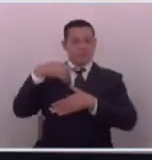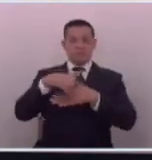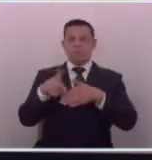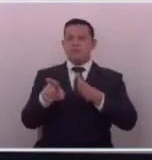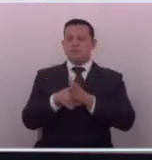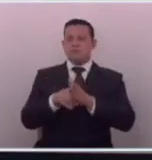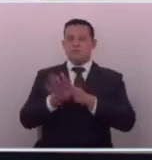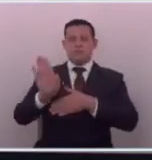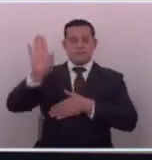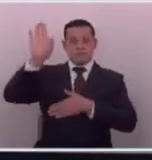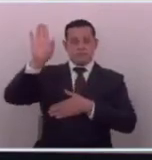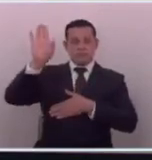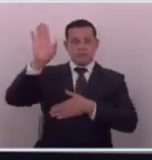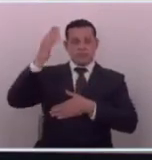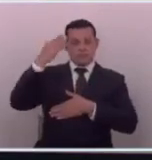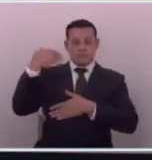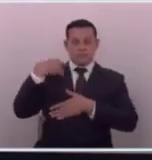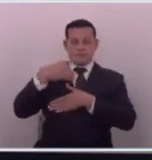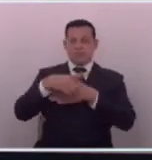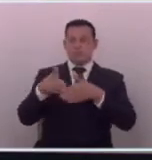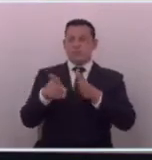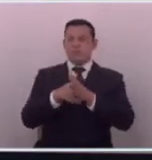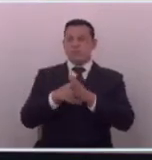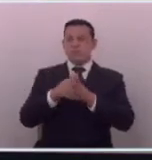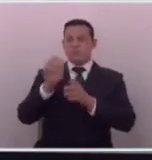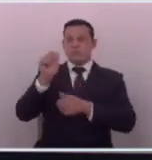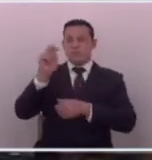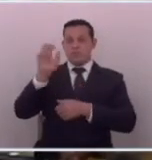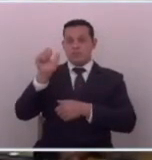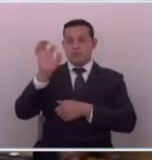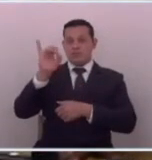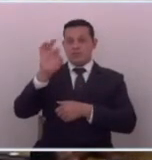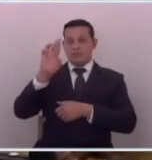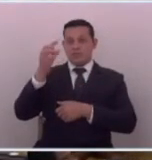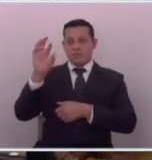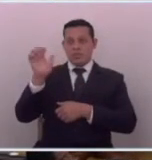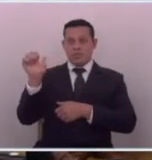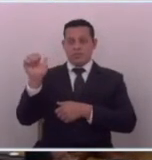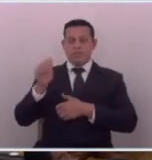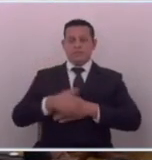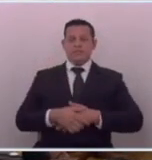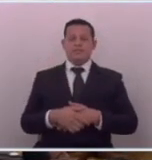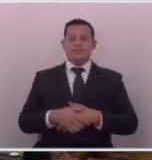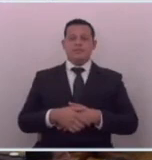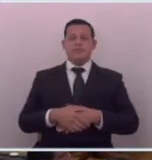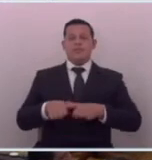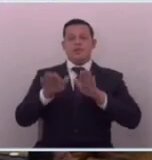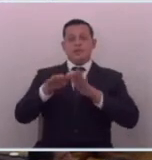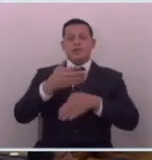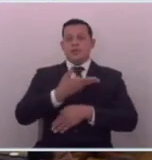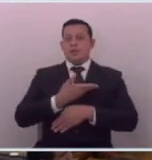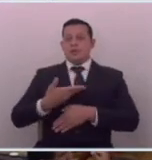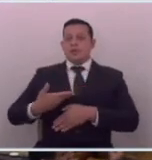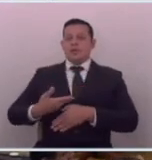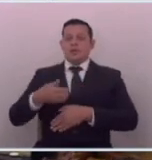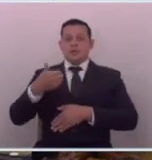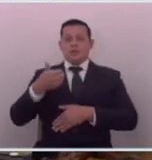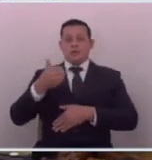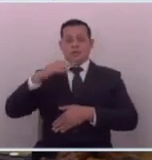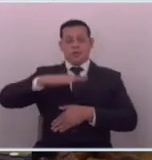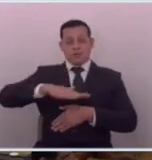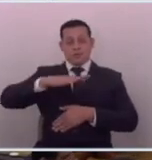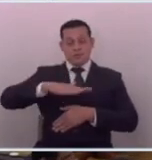tiene la palabra la diputada Ana Figueroa gracias presidente buenas